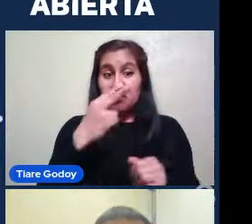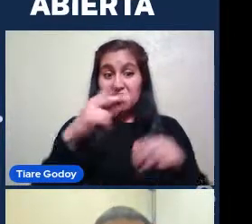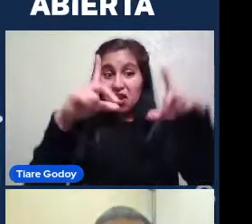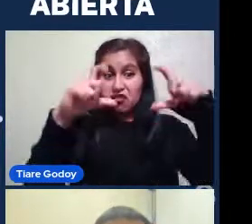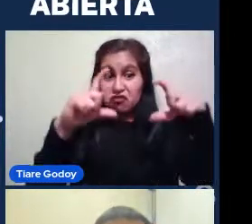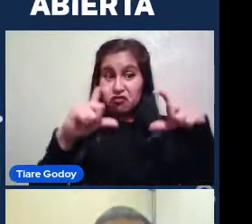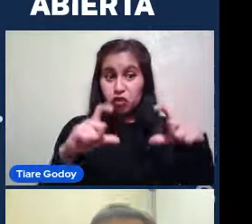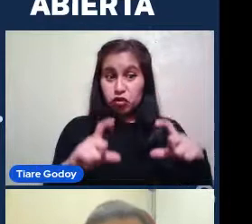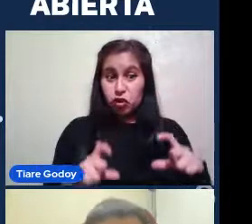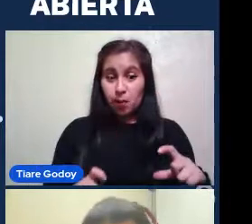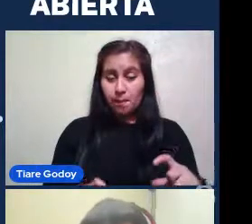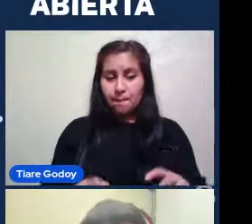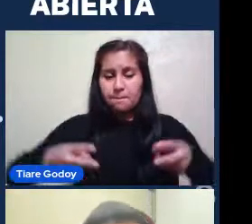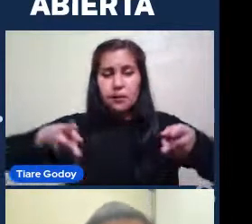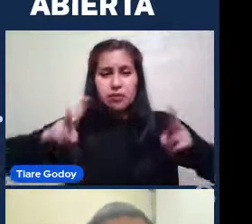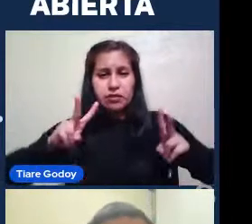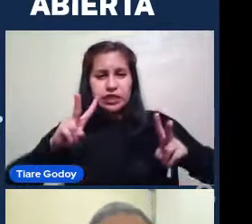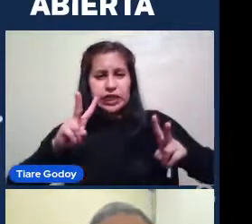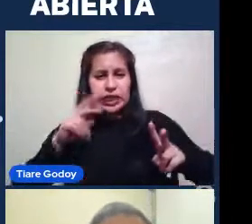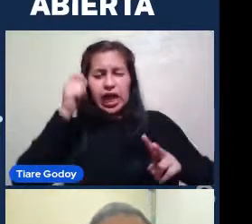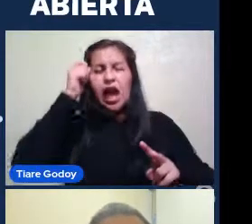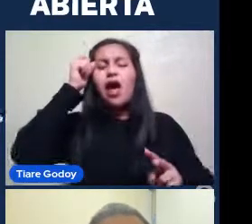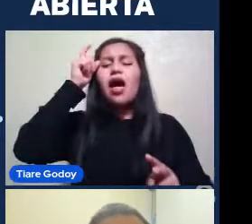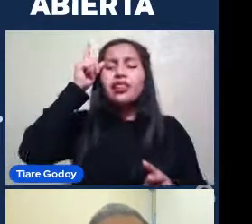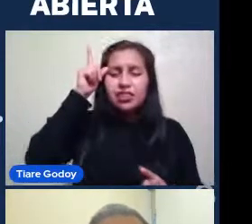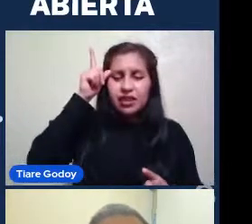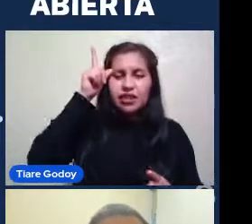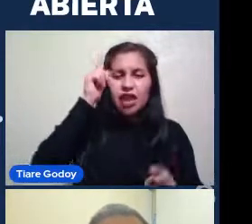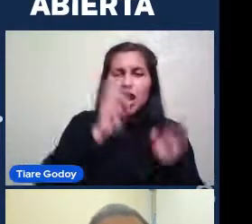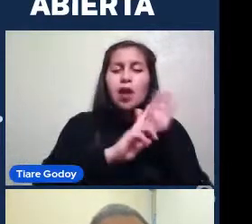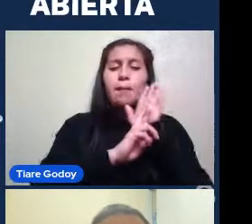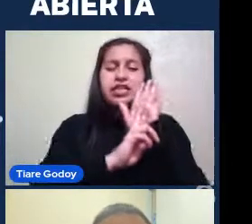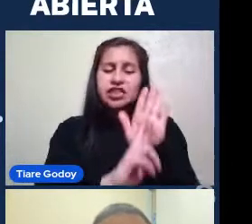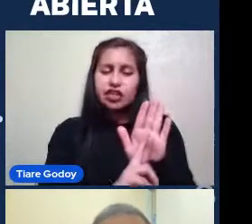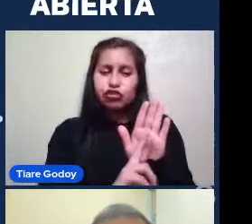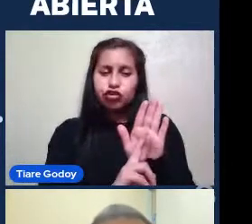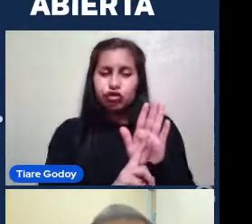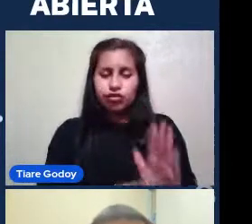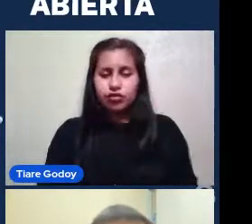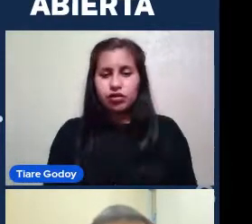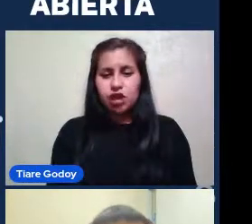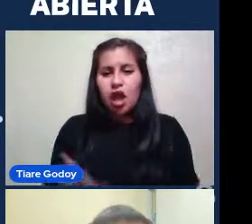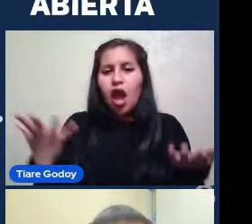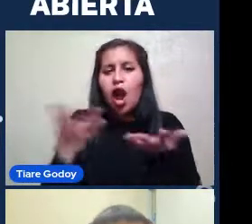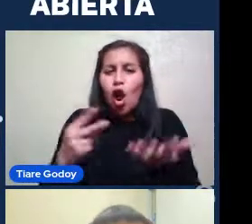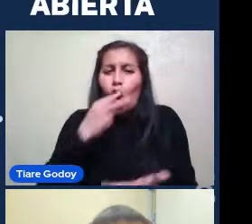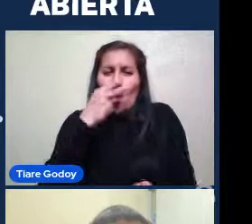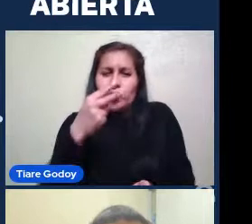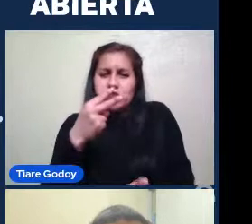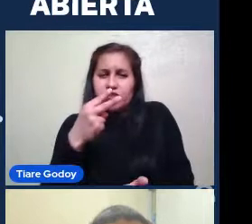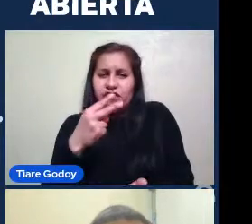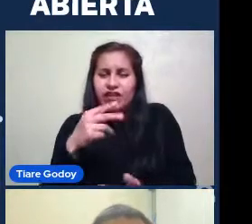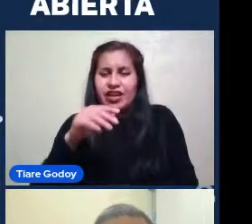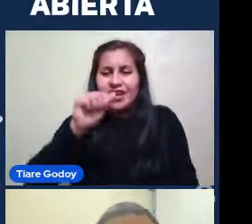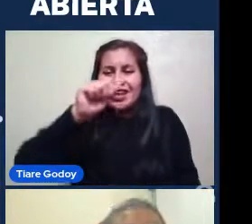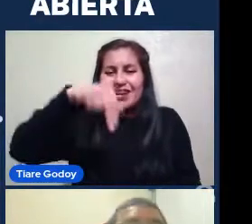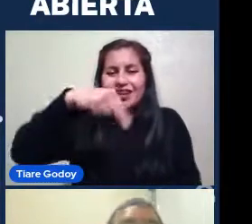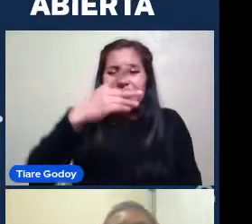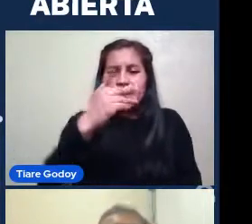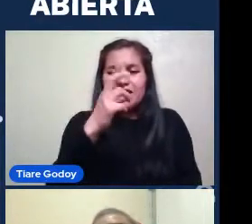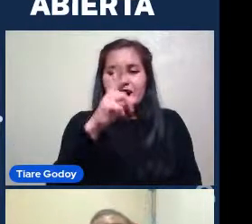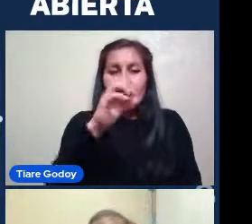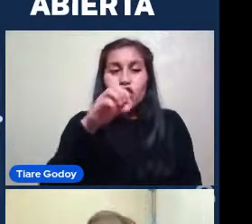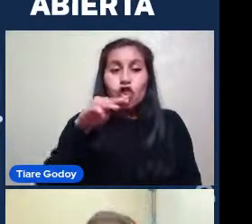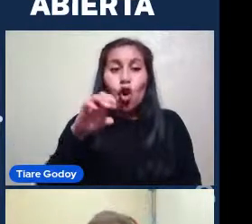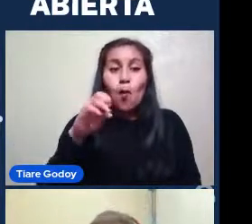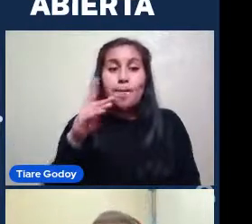permiten Ver una representación Artística Claro Una ilustración Cómo se vería esto La galaxia Andrómeda Se va acercando Acercando